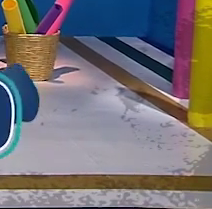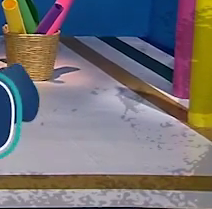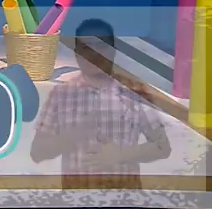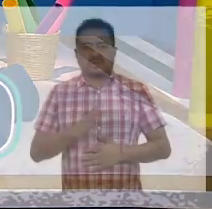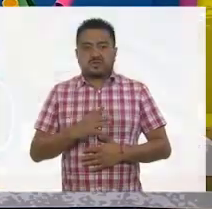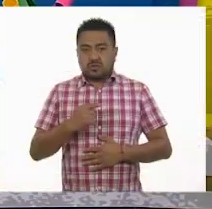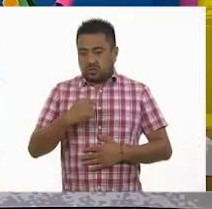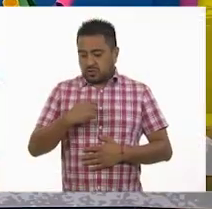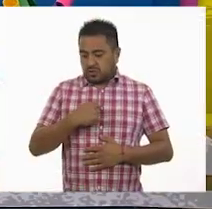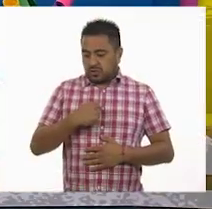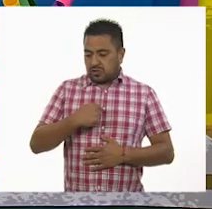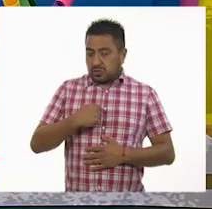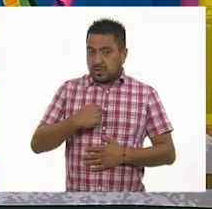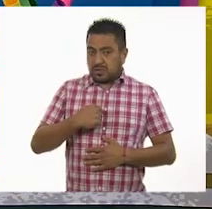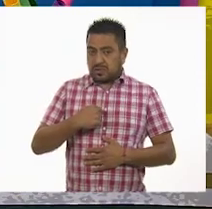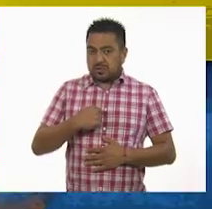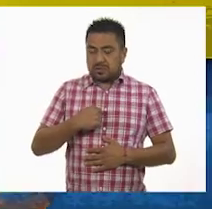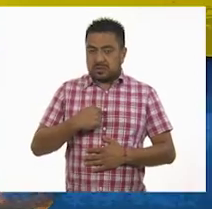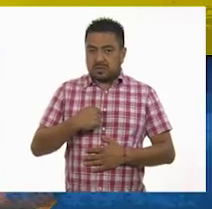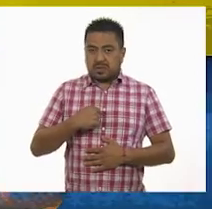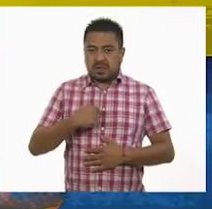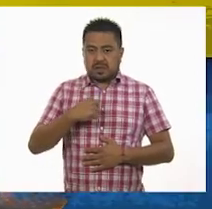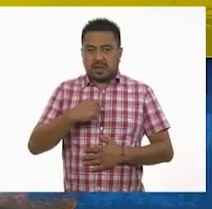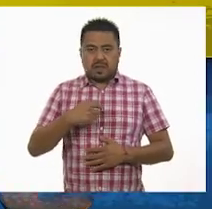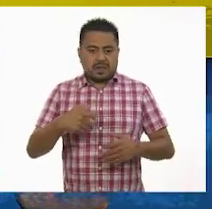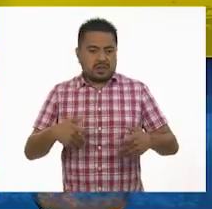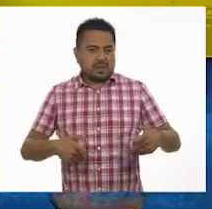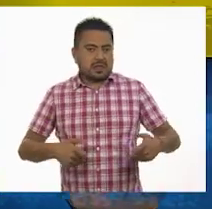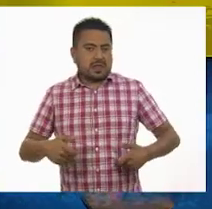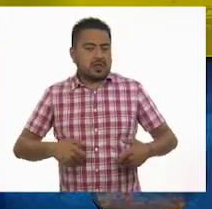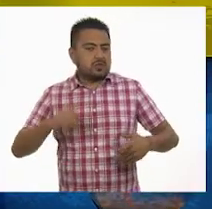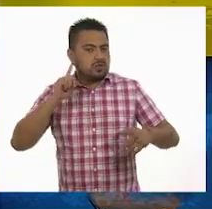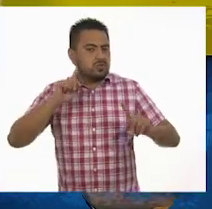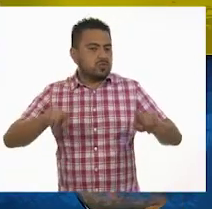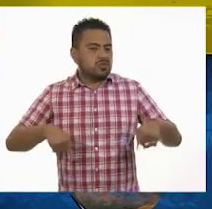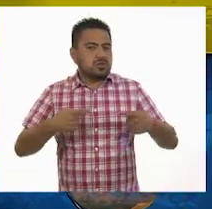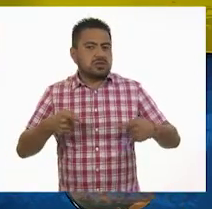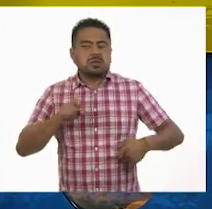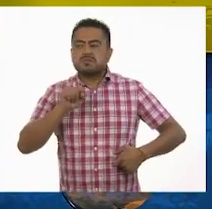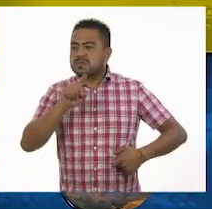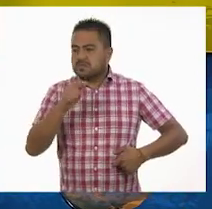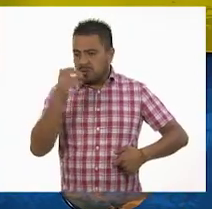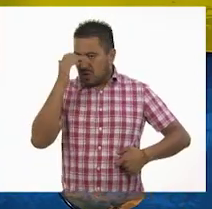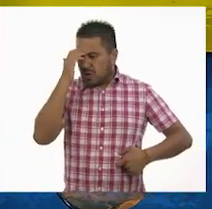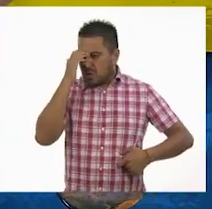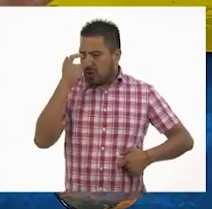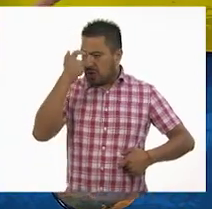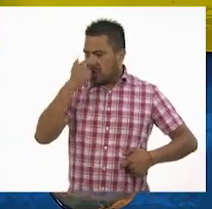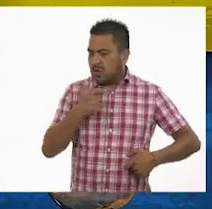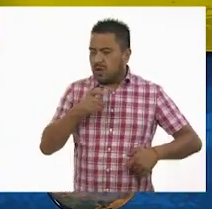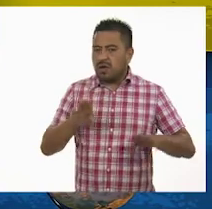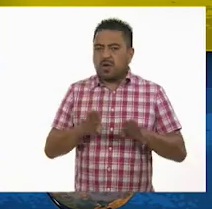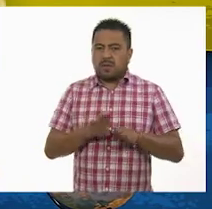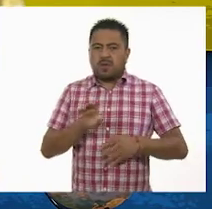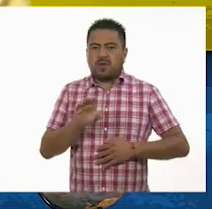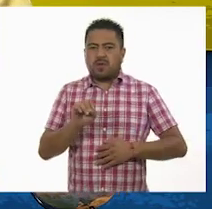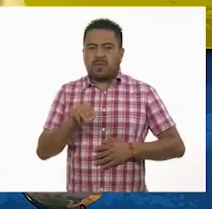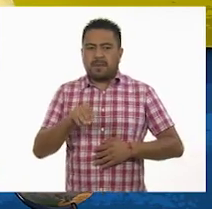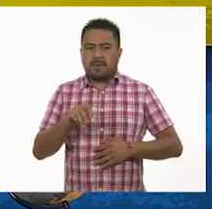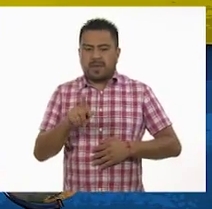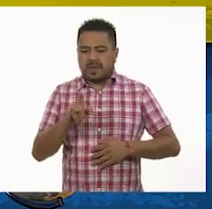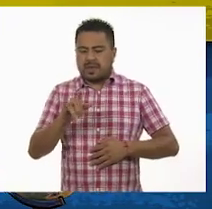Yo soy el teatro musical. También me conocen como comedia musical.